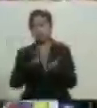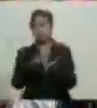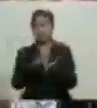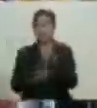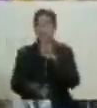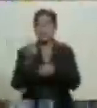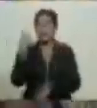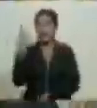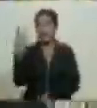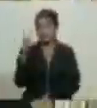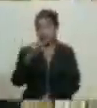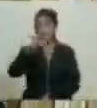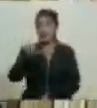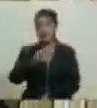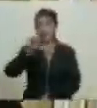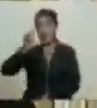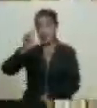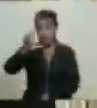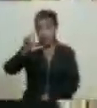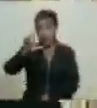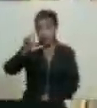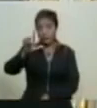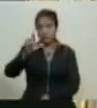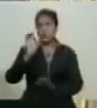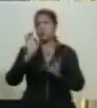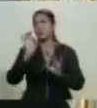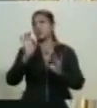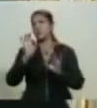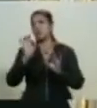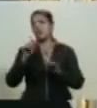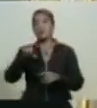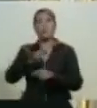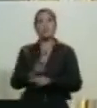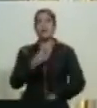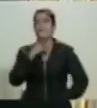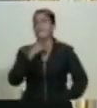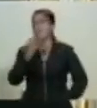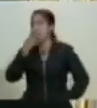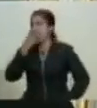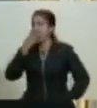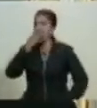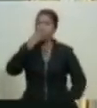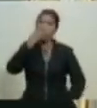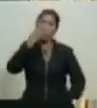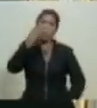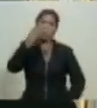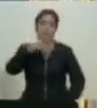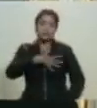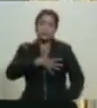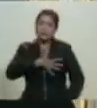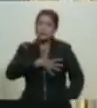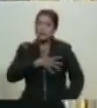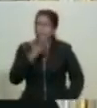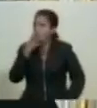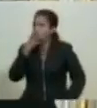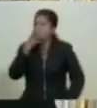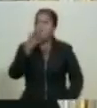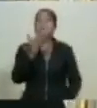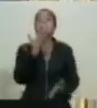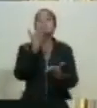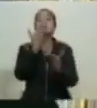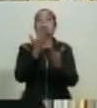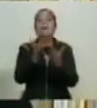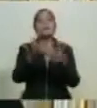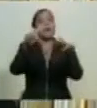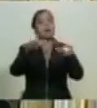ese 30 de julio con una sola voz en grito que le salía del corazón venimos a pedir la